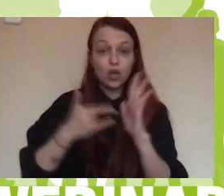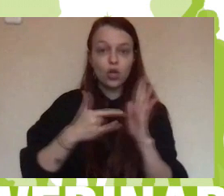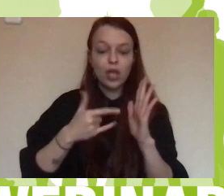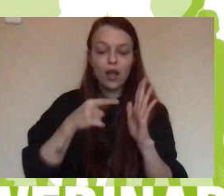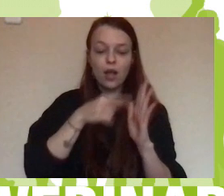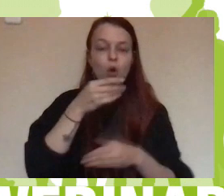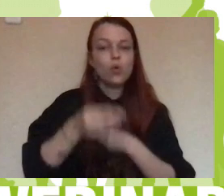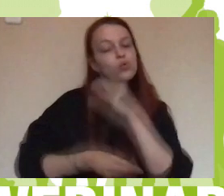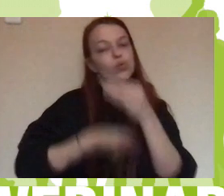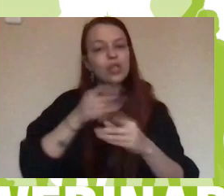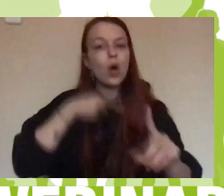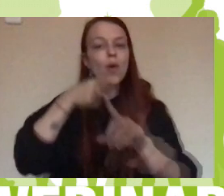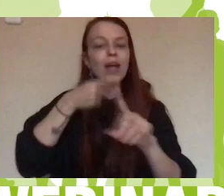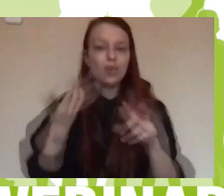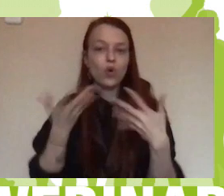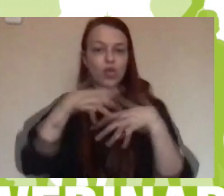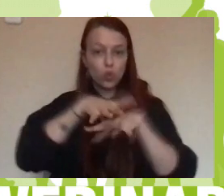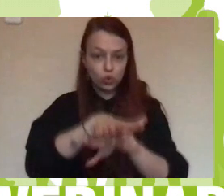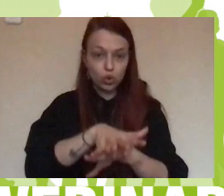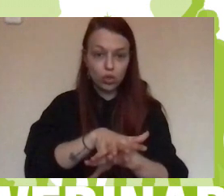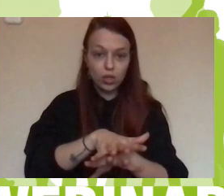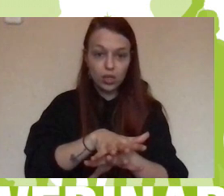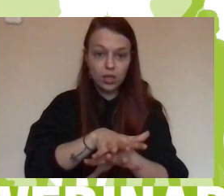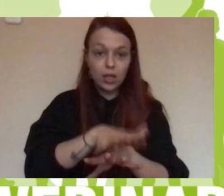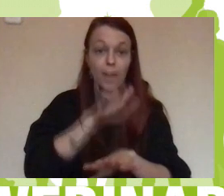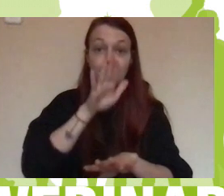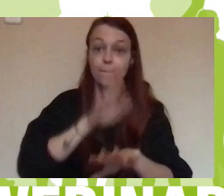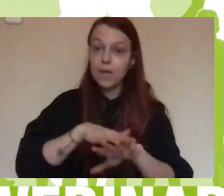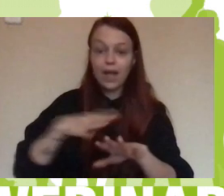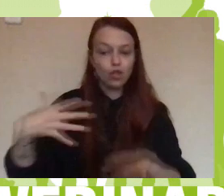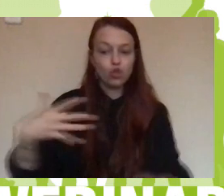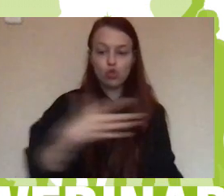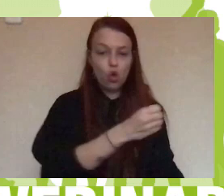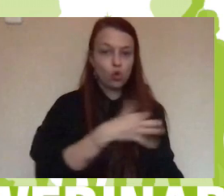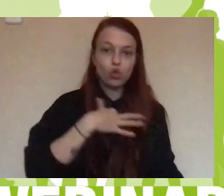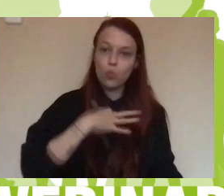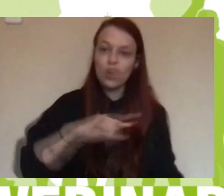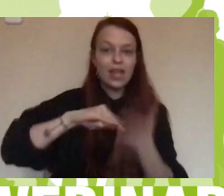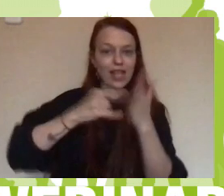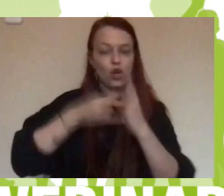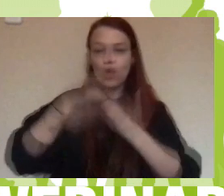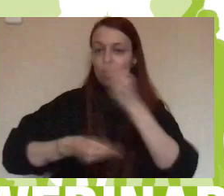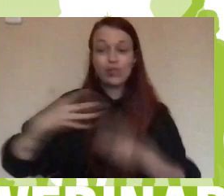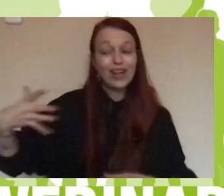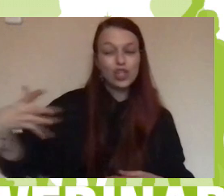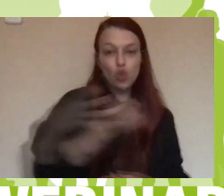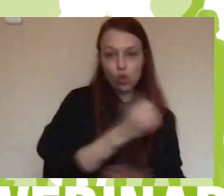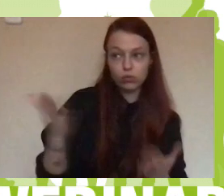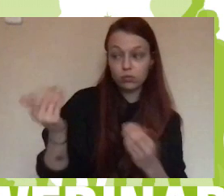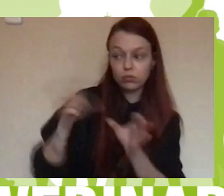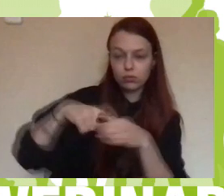inclusivos y posibilitar que todos accedan a ella y que se crean, desde luego,